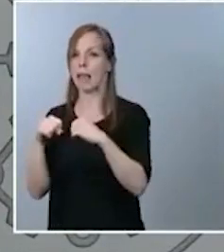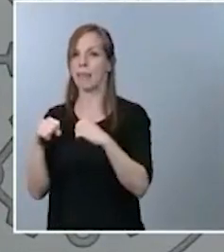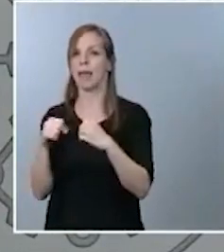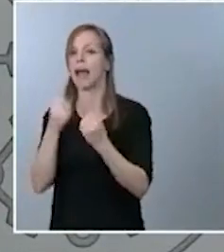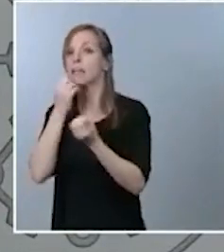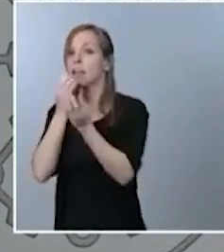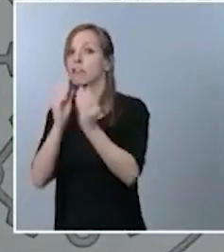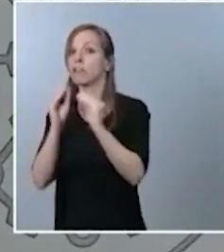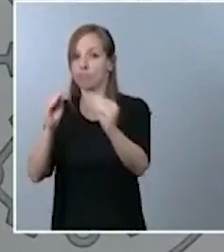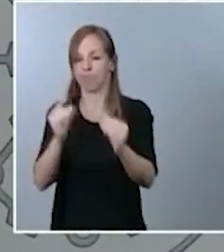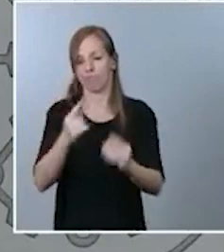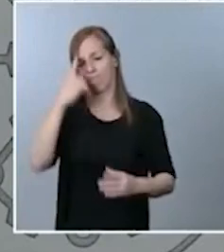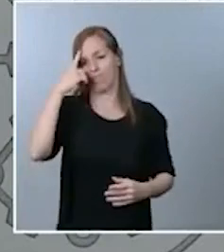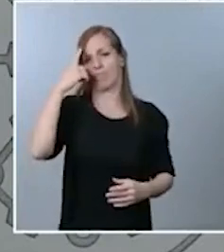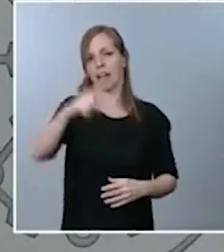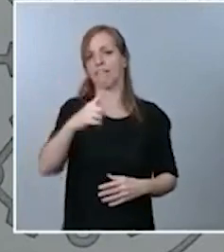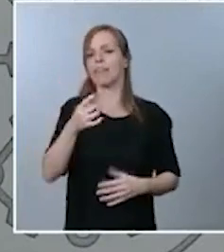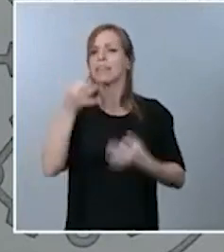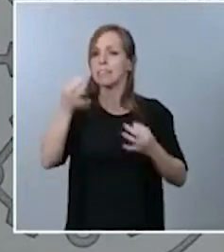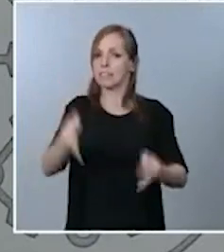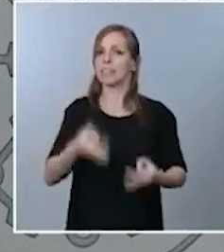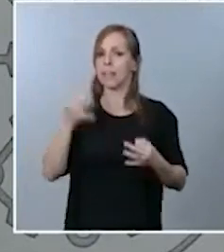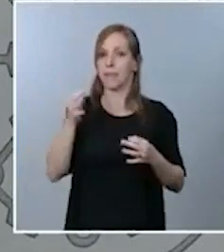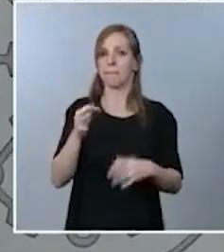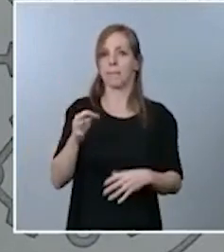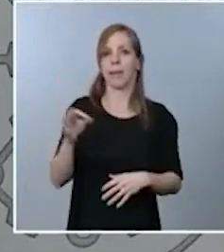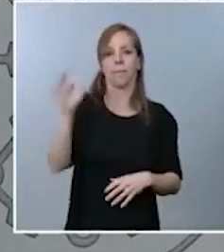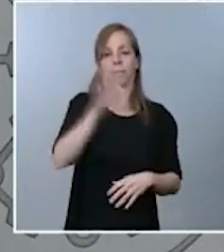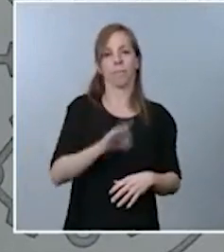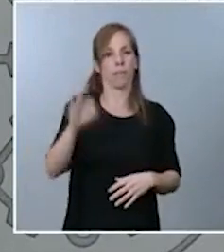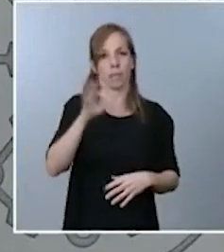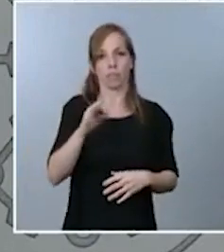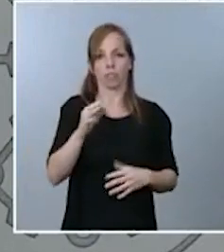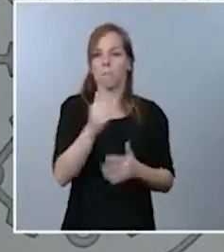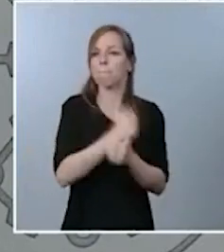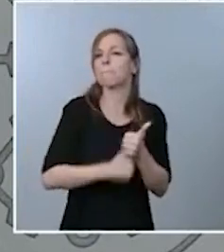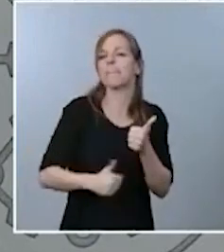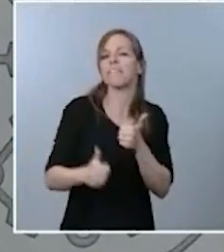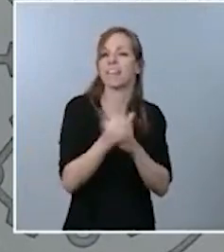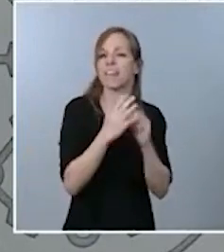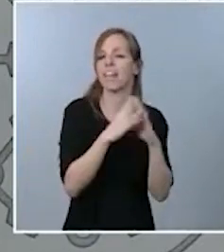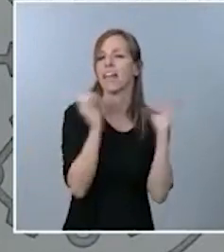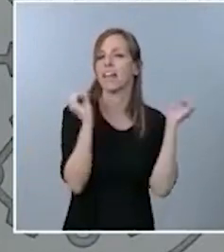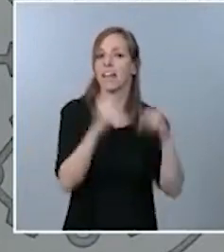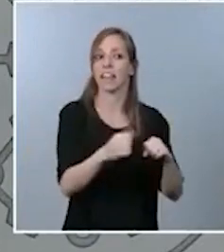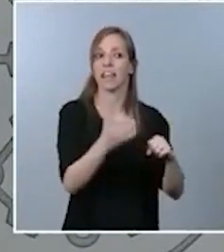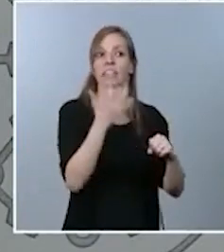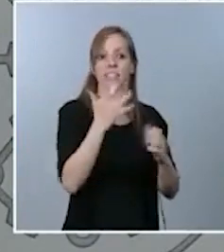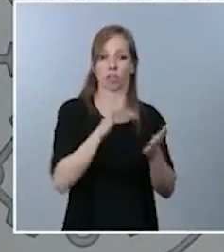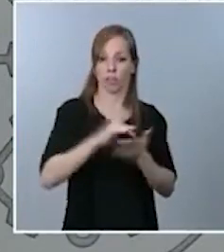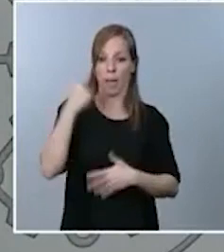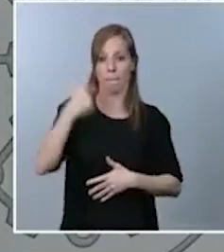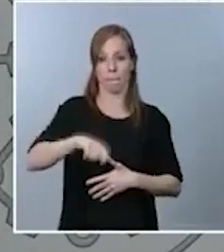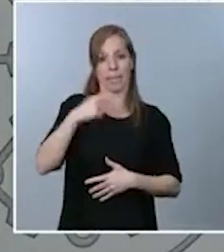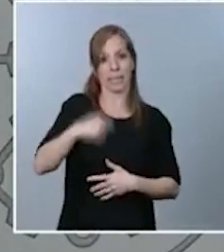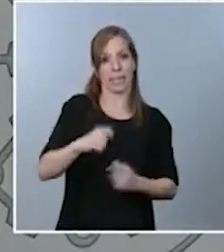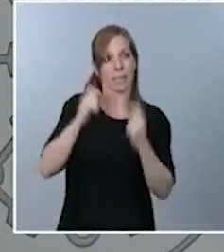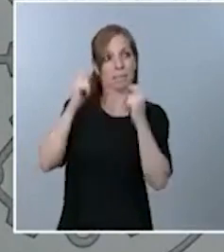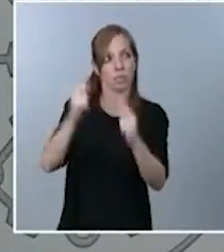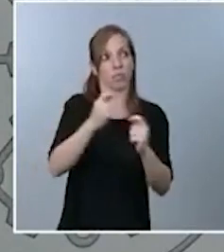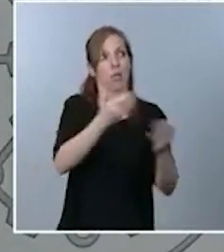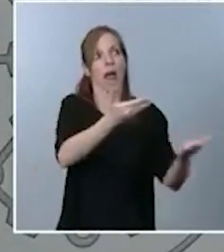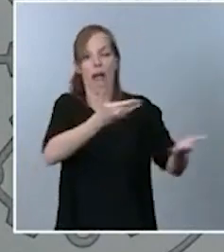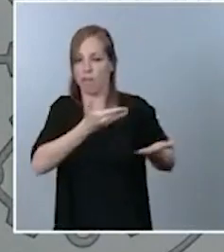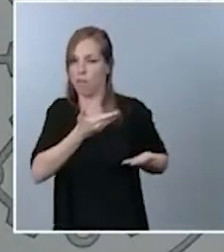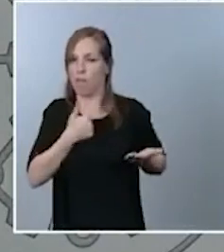manifestado su preferencia en las alianzas por aquellos que hicieron posible la investidura del presidente Sánchez. Por tanto, no es ninguna